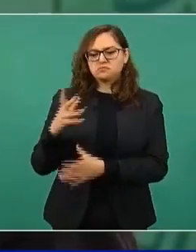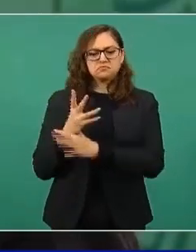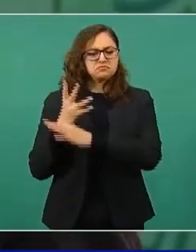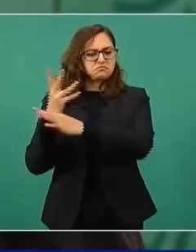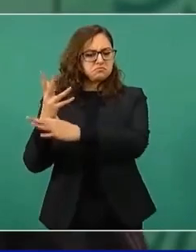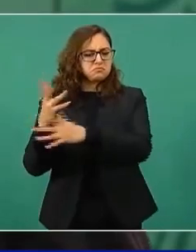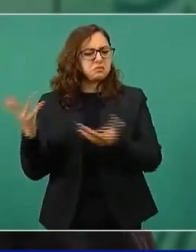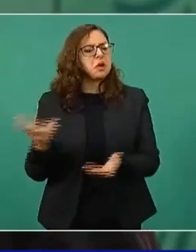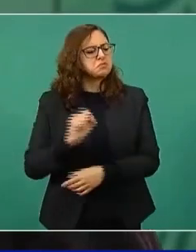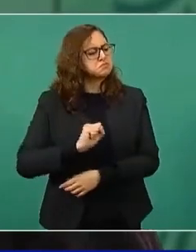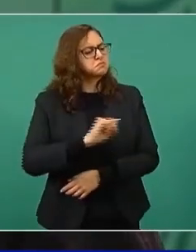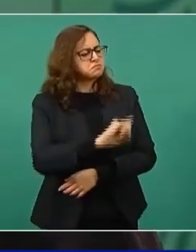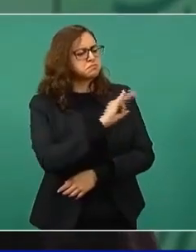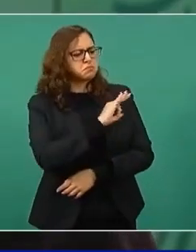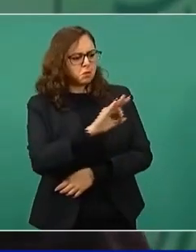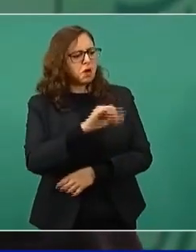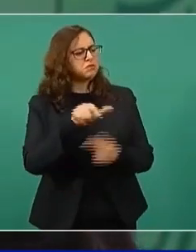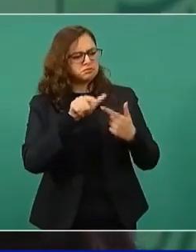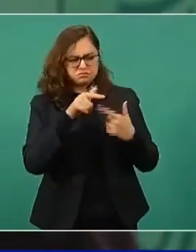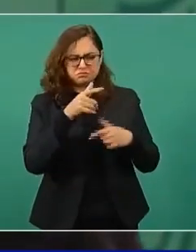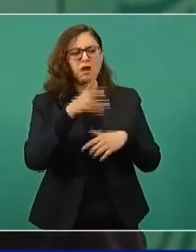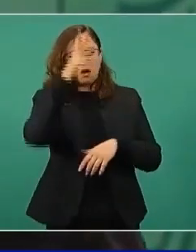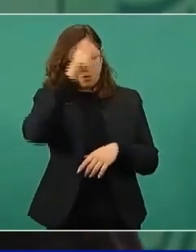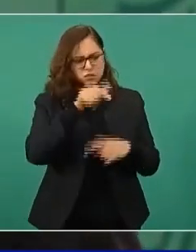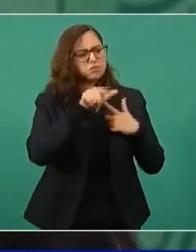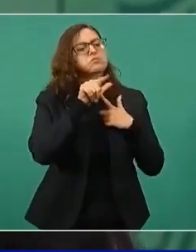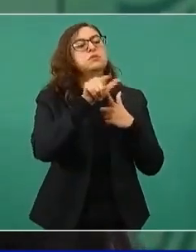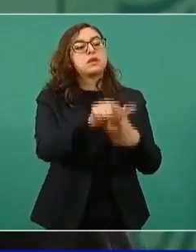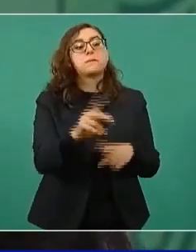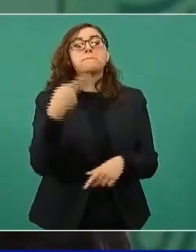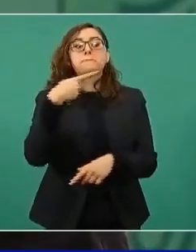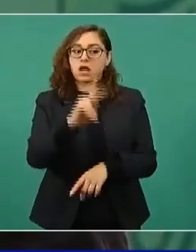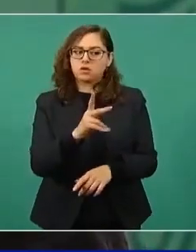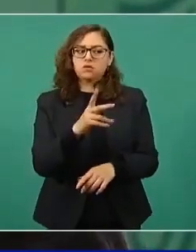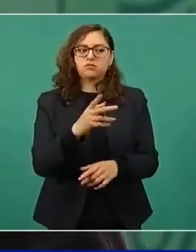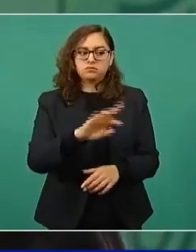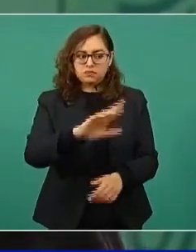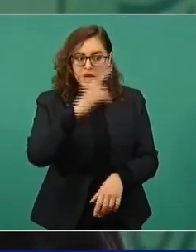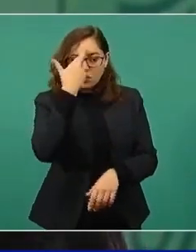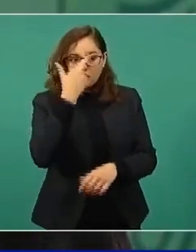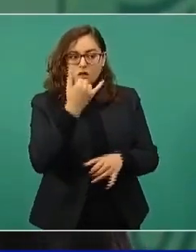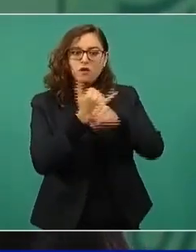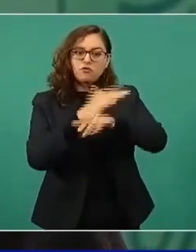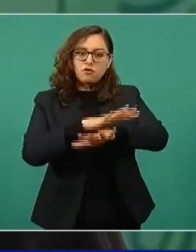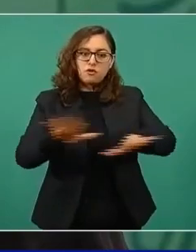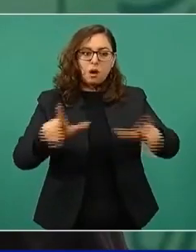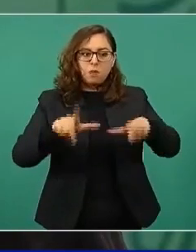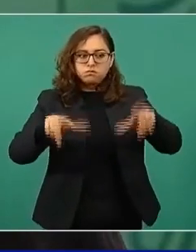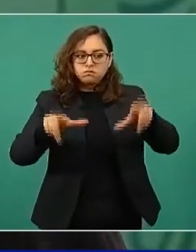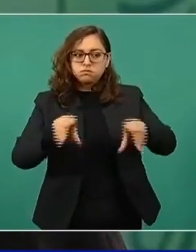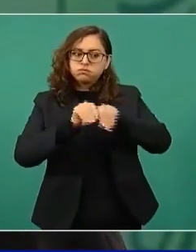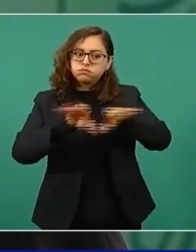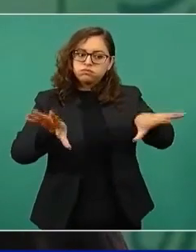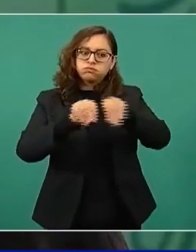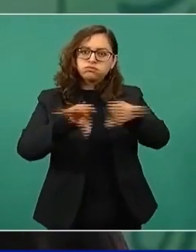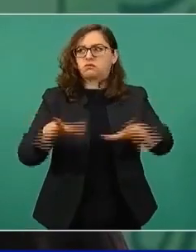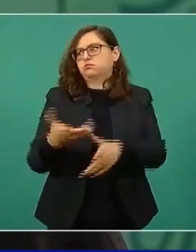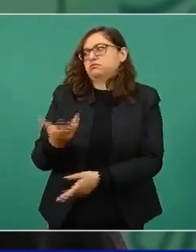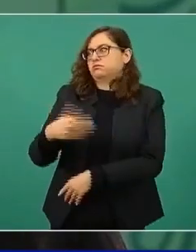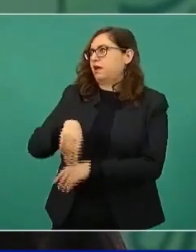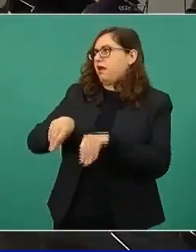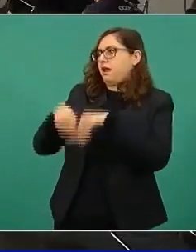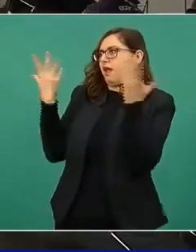impide el acuerdo, pero tenemos que presentar información, pues es nuestra responsabilidad.